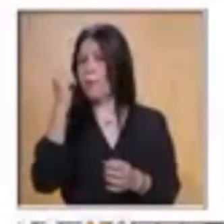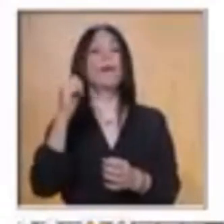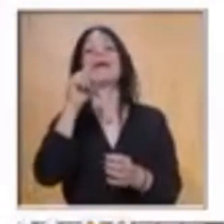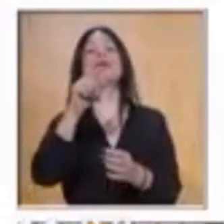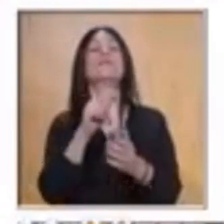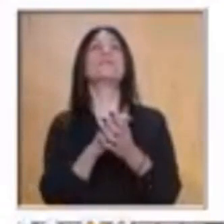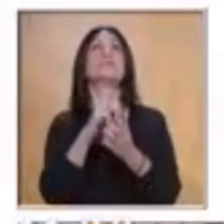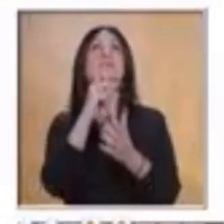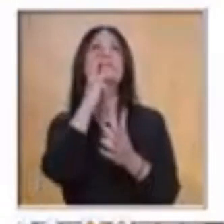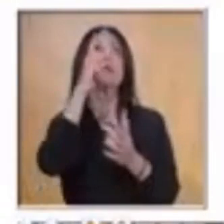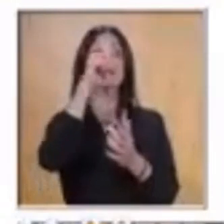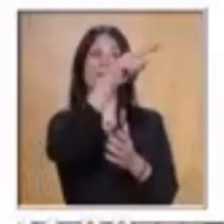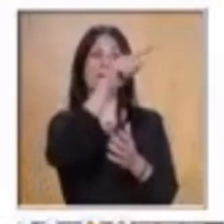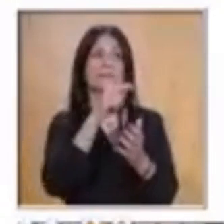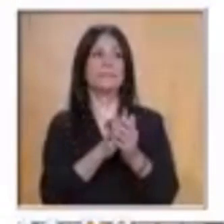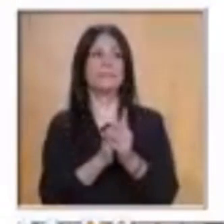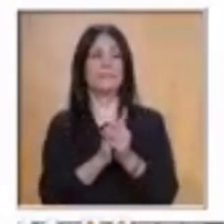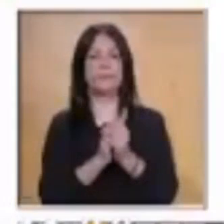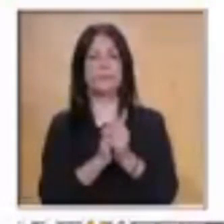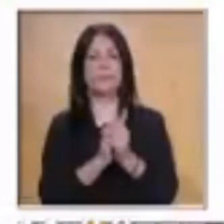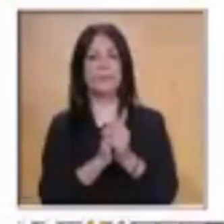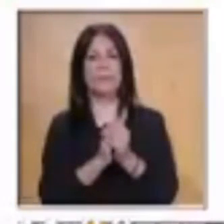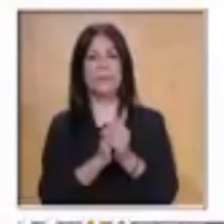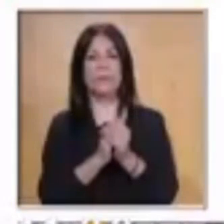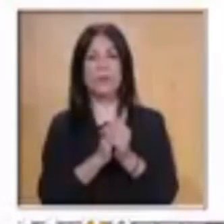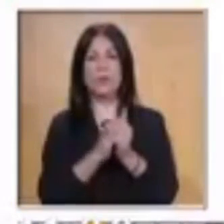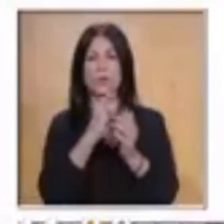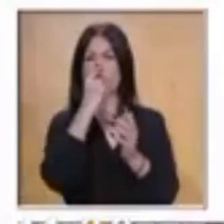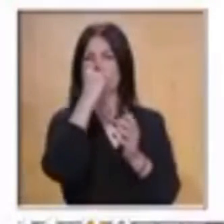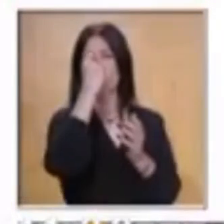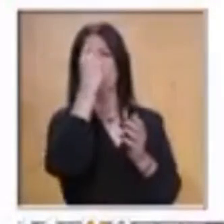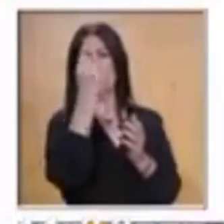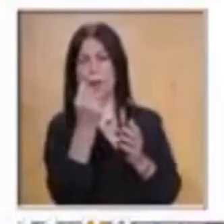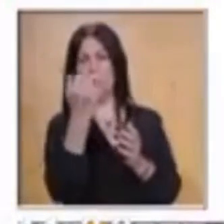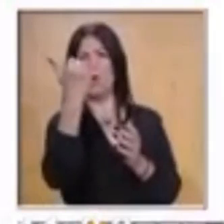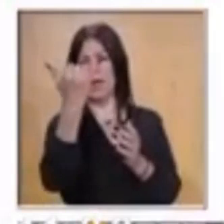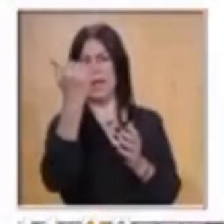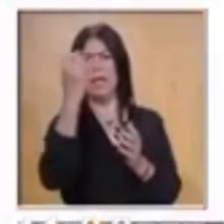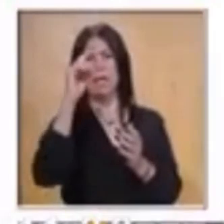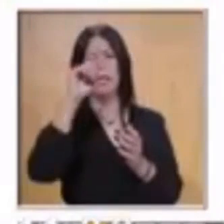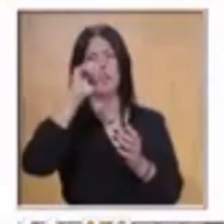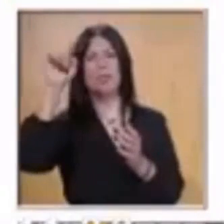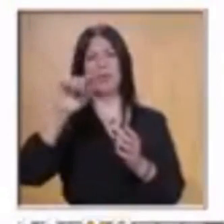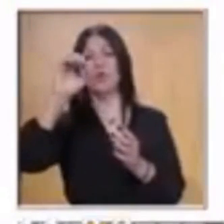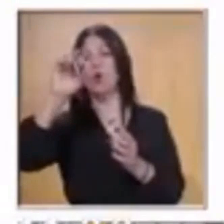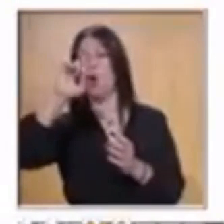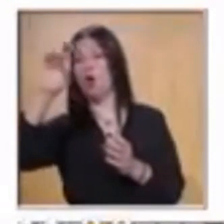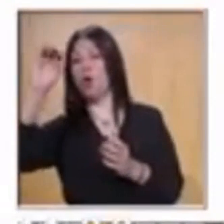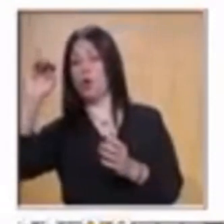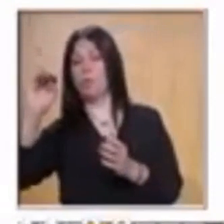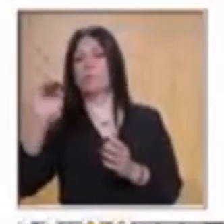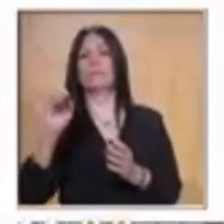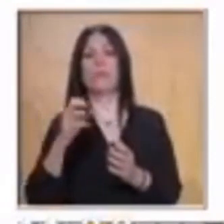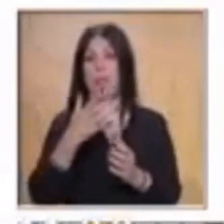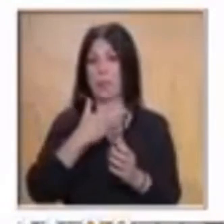son... El cuervo y el zorro. Tiene una moraleja.